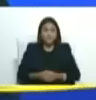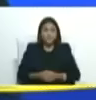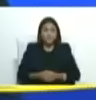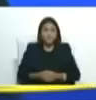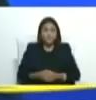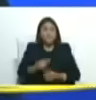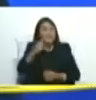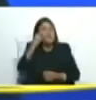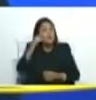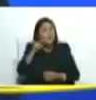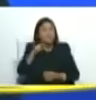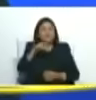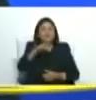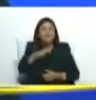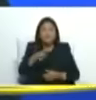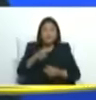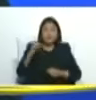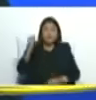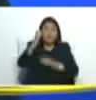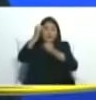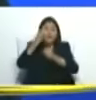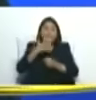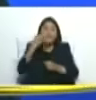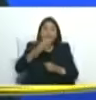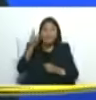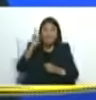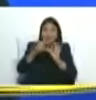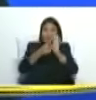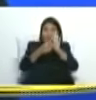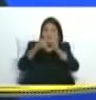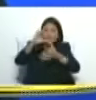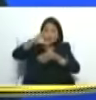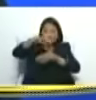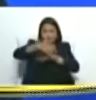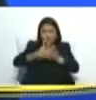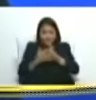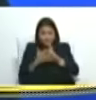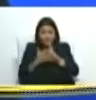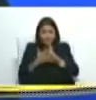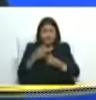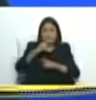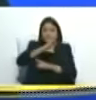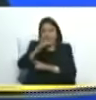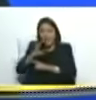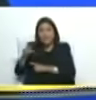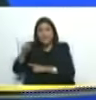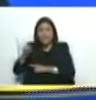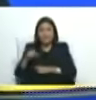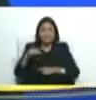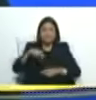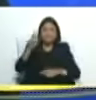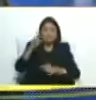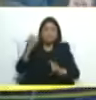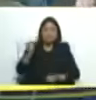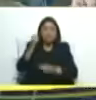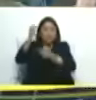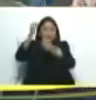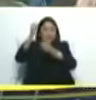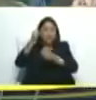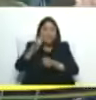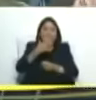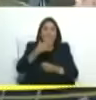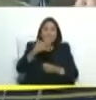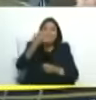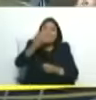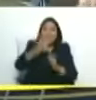de triunfo de la verdad de Venezuela ante América Latina y ante el Caribe. Un día de triunfo de nuestra verdad